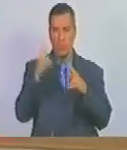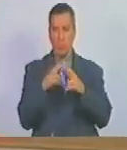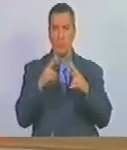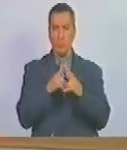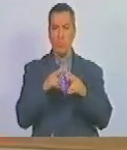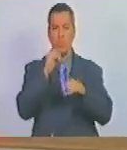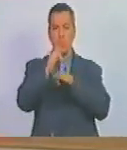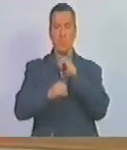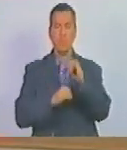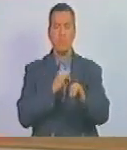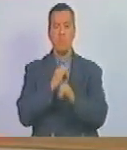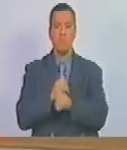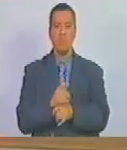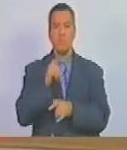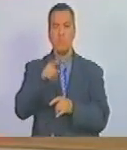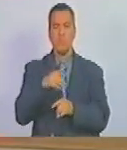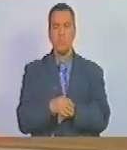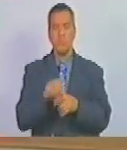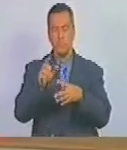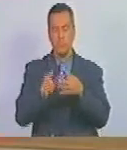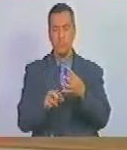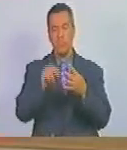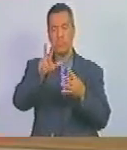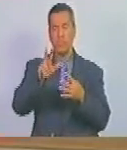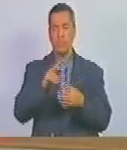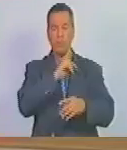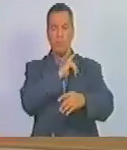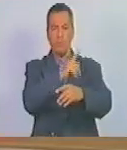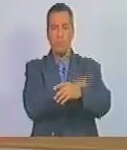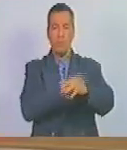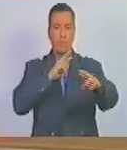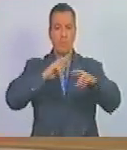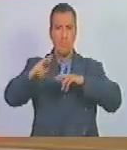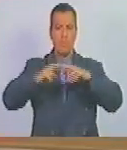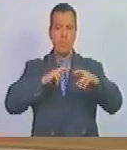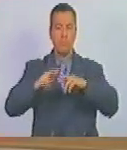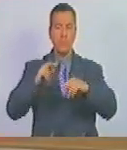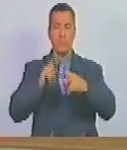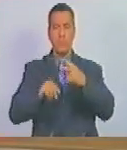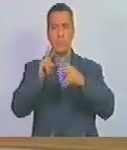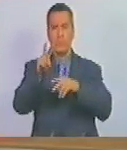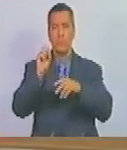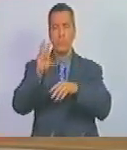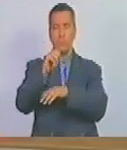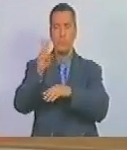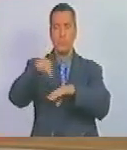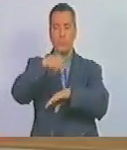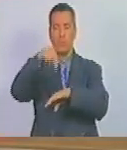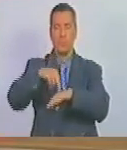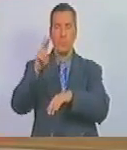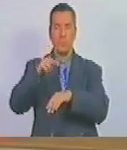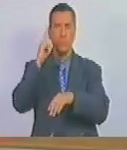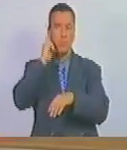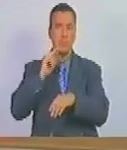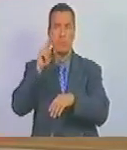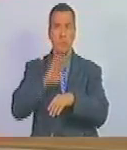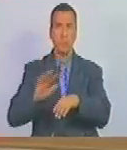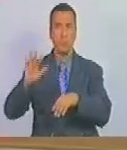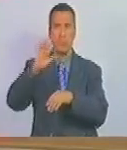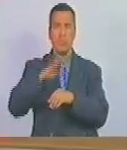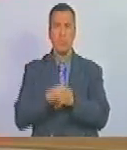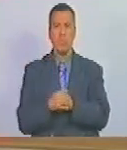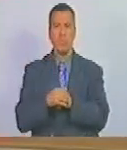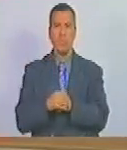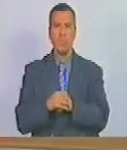internacionalmente tercero fortalecer las relaciones entre la asamblea nacional de la república bolivariana de venezuela